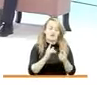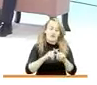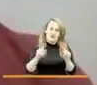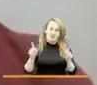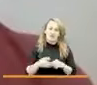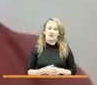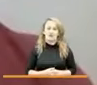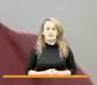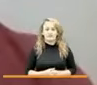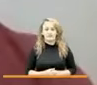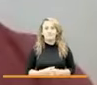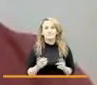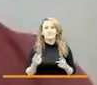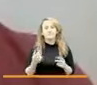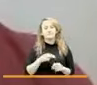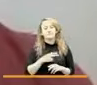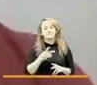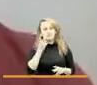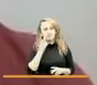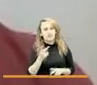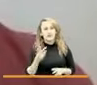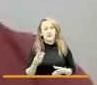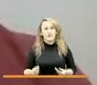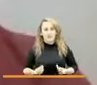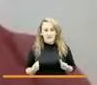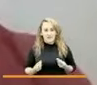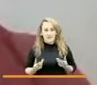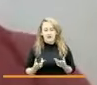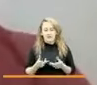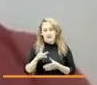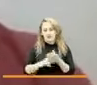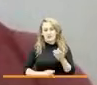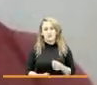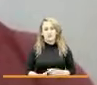atención y que nosotros le hemos podido vivir en las dos fases